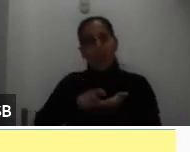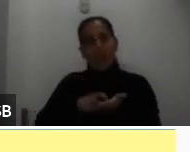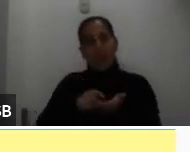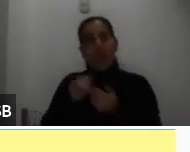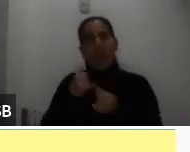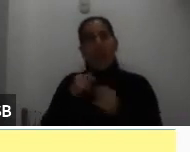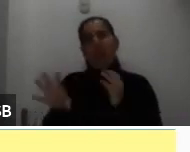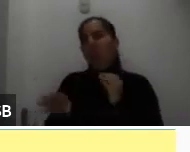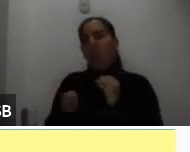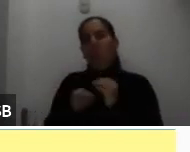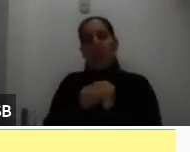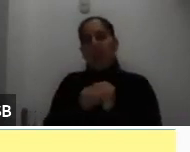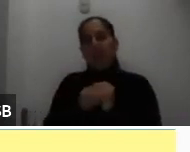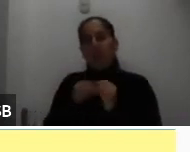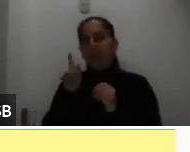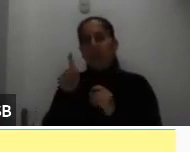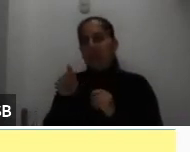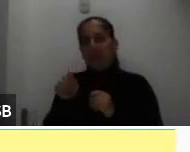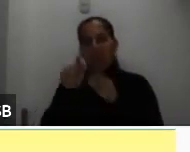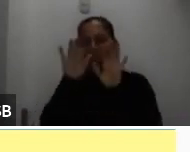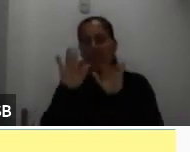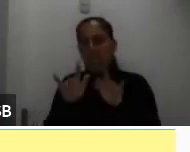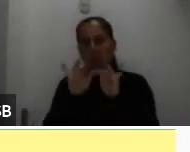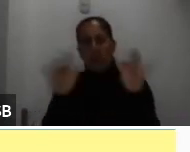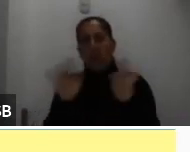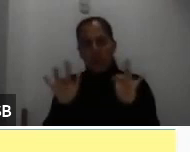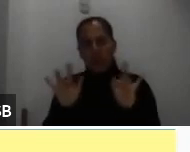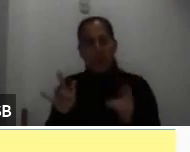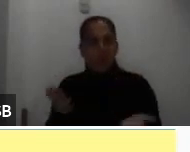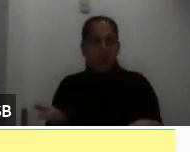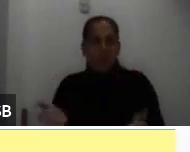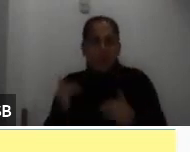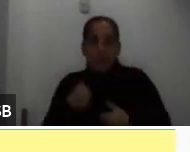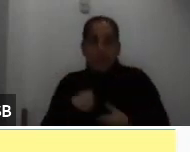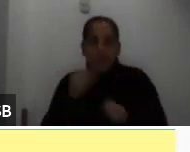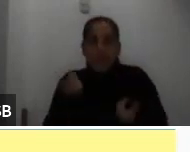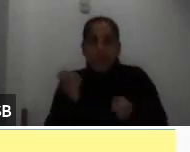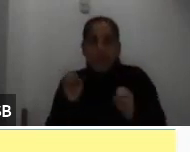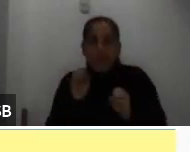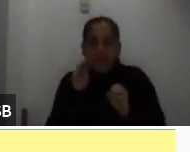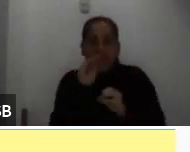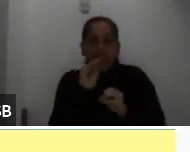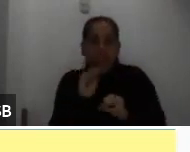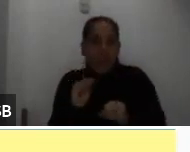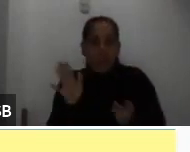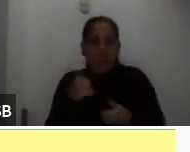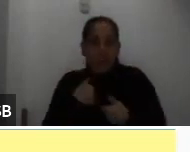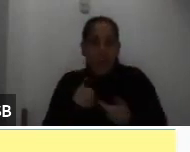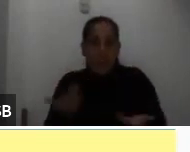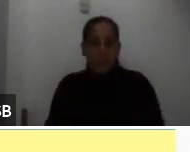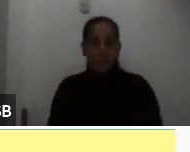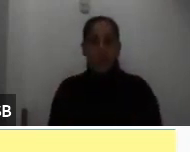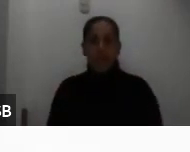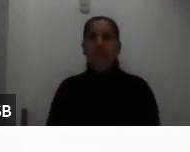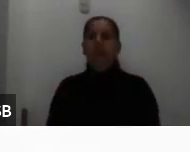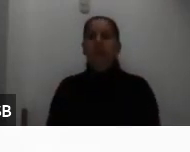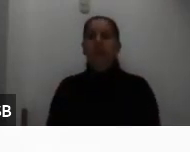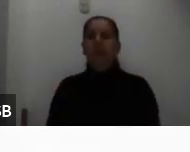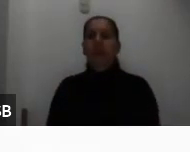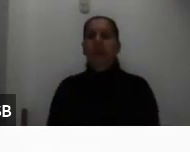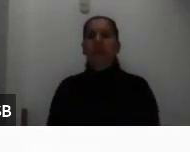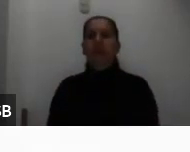guardan la sección porque no tenemos nada que poner aquí si no corresponde